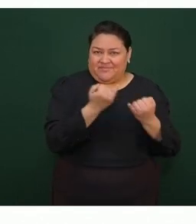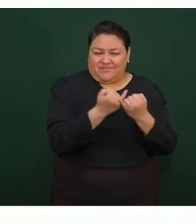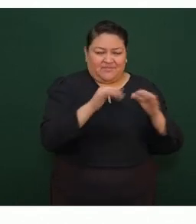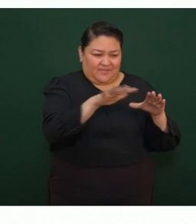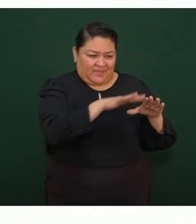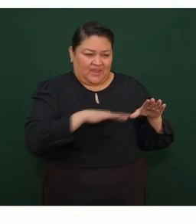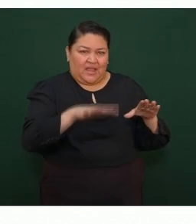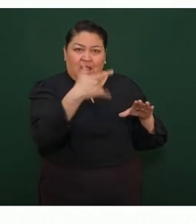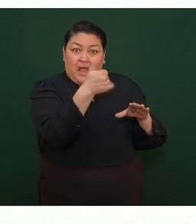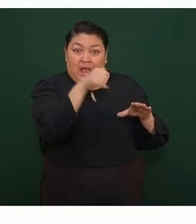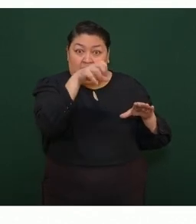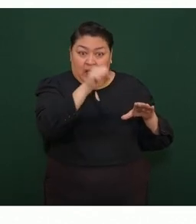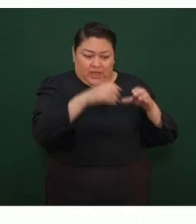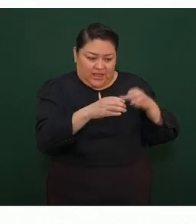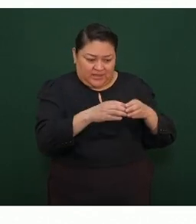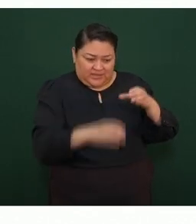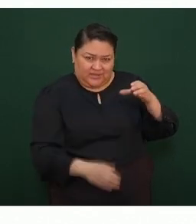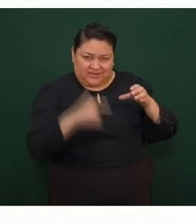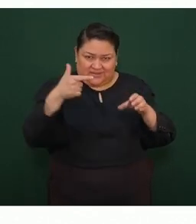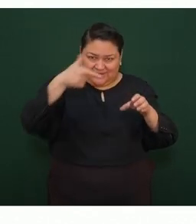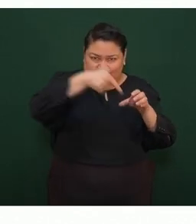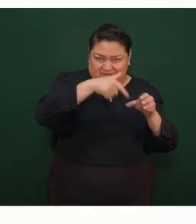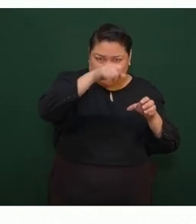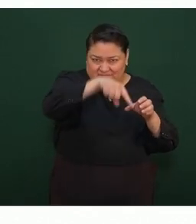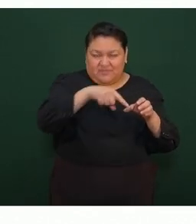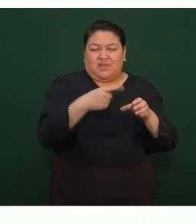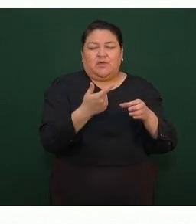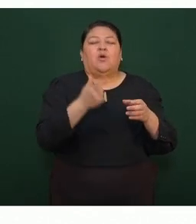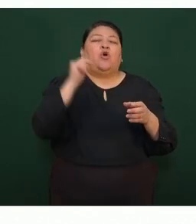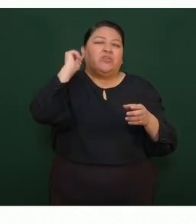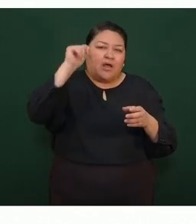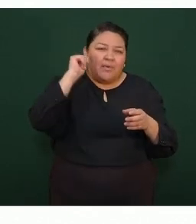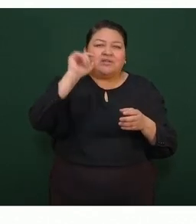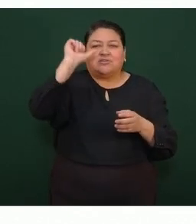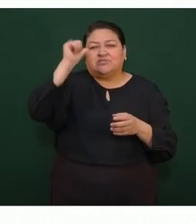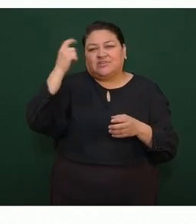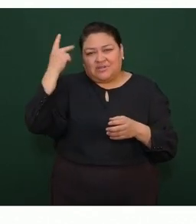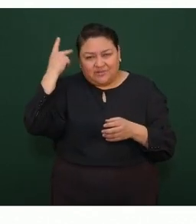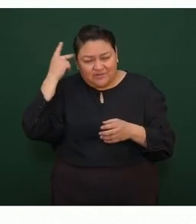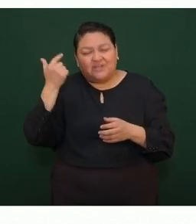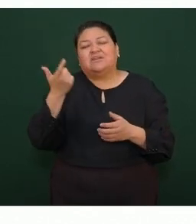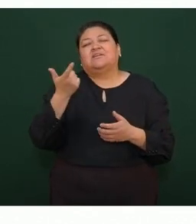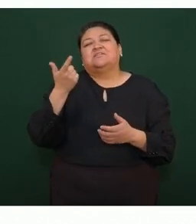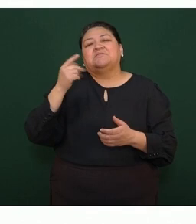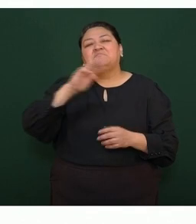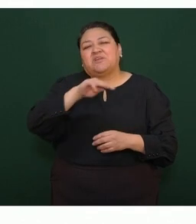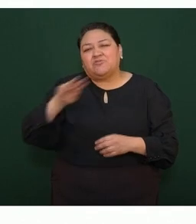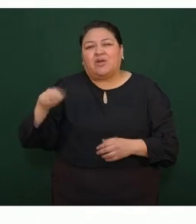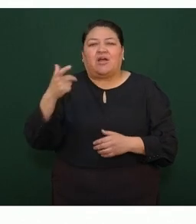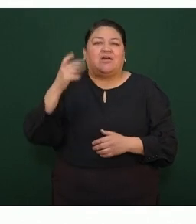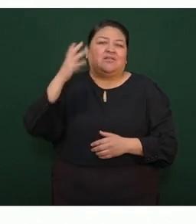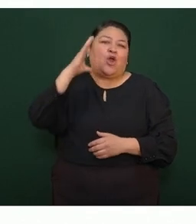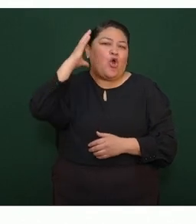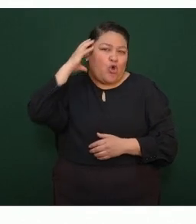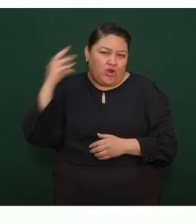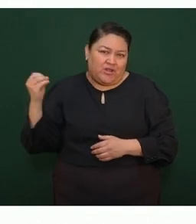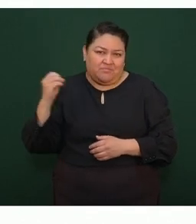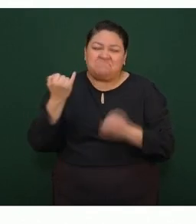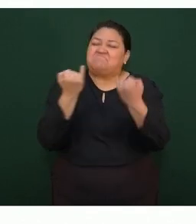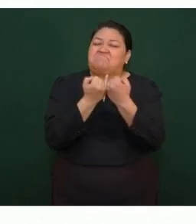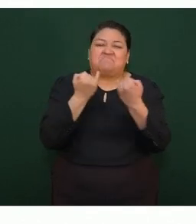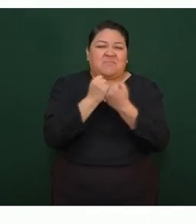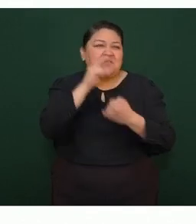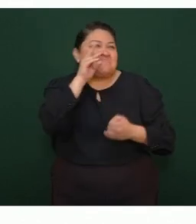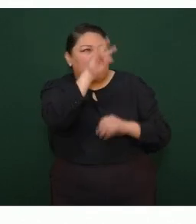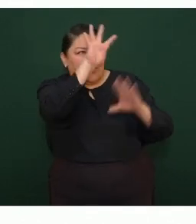también, que vale la pena señalar, en San Luis Potosí, Tabasco, Michoacán, Colima, entre otros que podemos ver en la tabla.